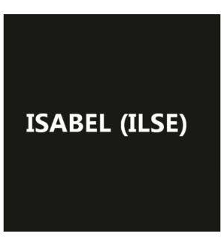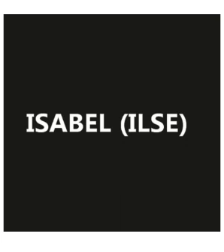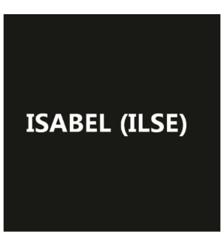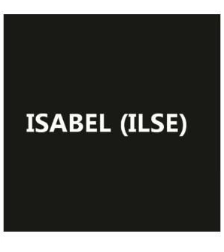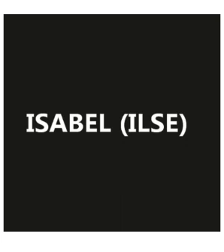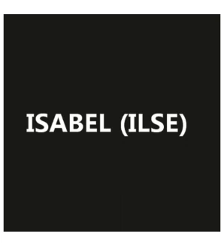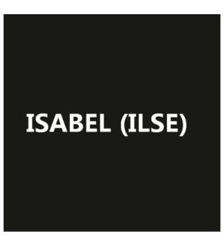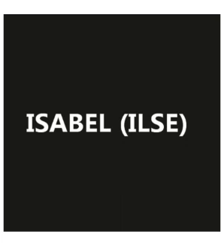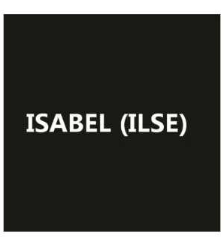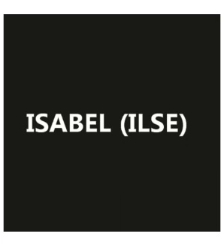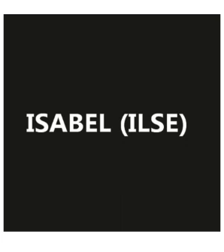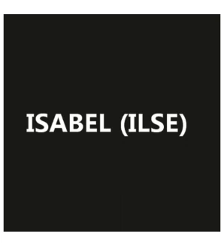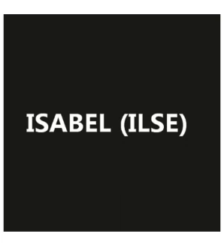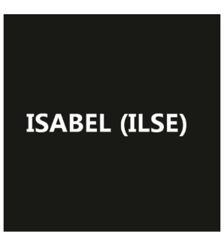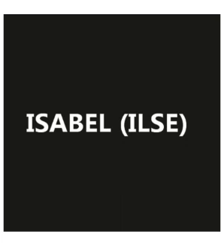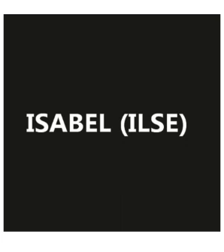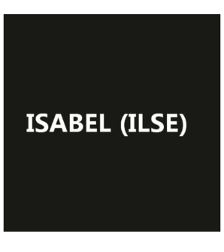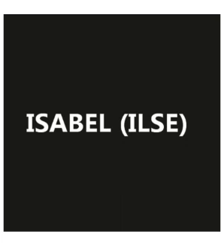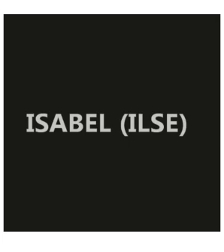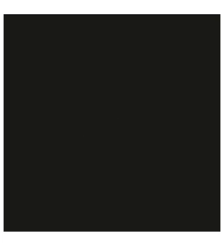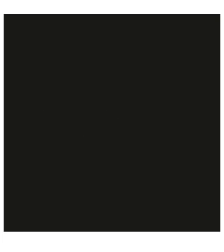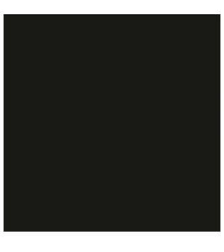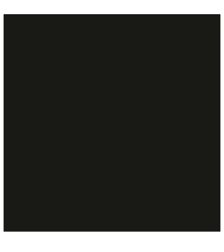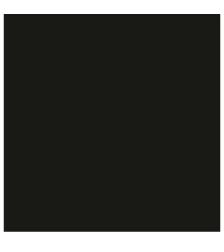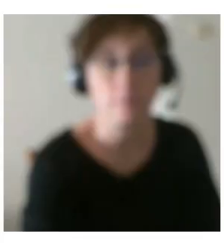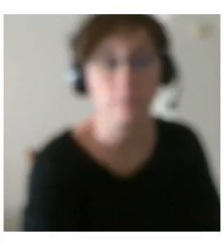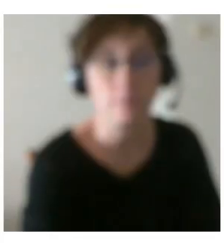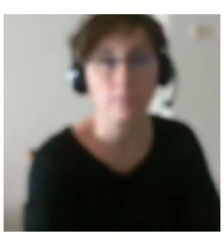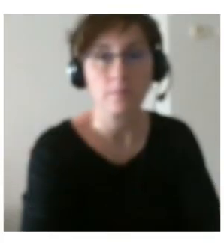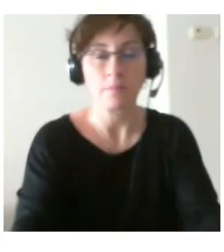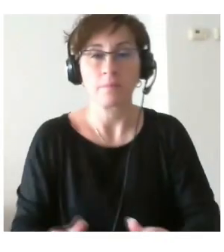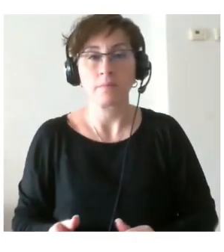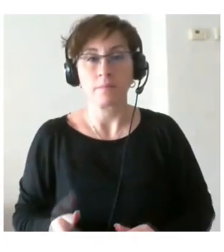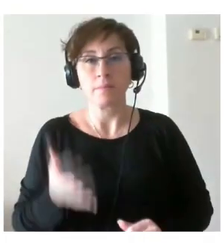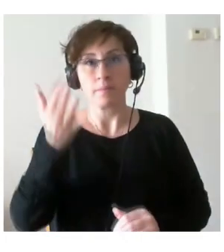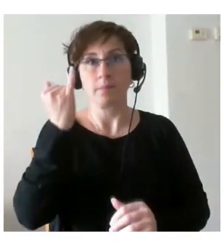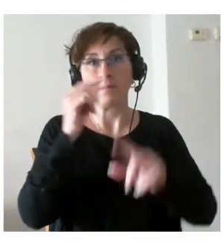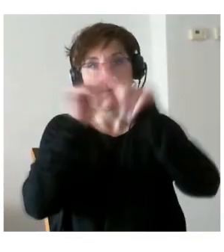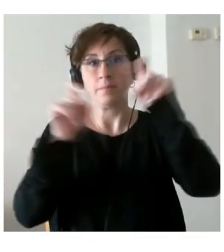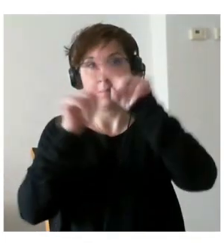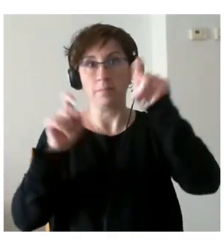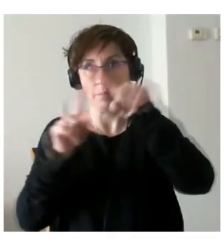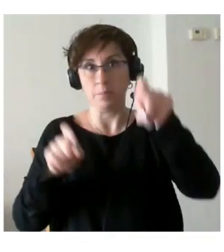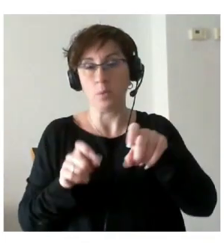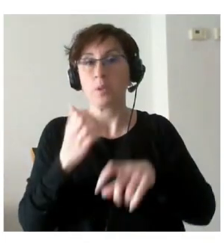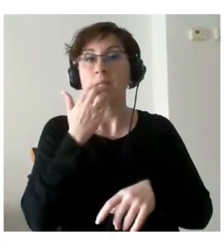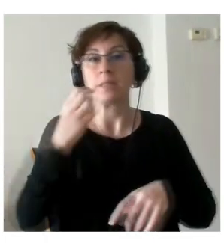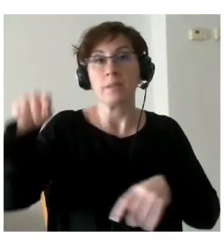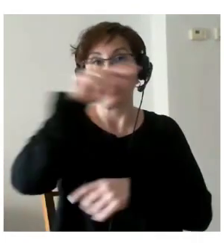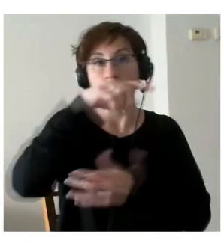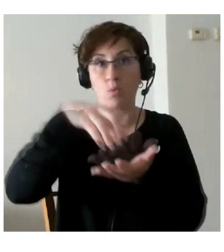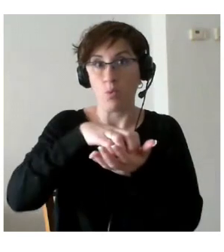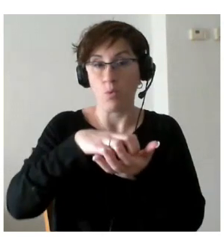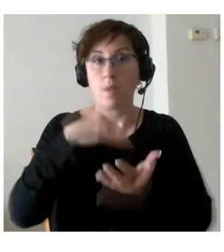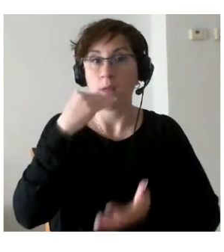Aplausos intervención, habrá un pequeño turno de preguntas, por si alguien tiene alguna duda. Ah,